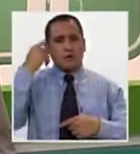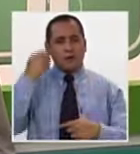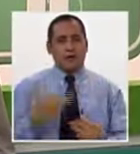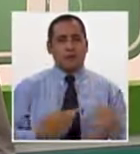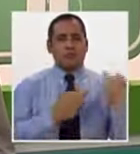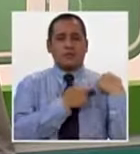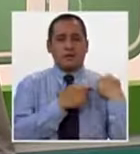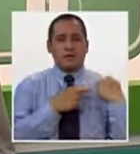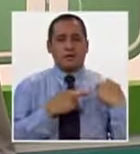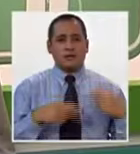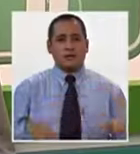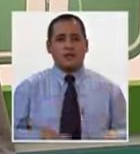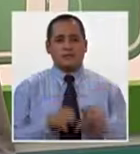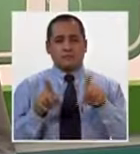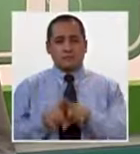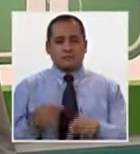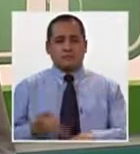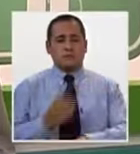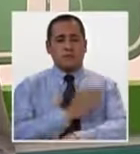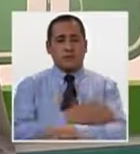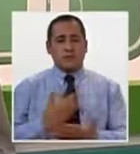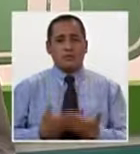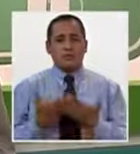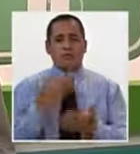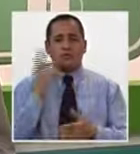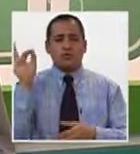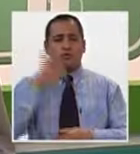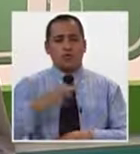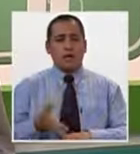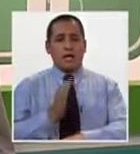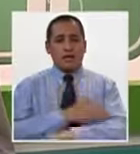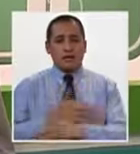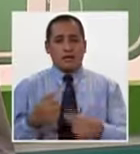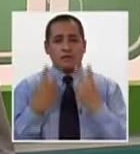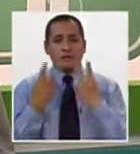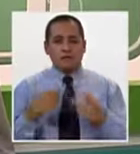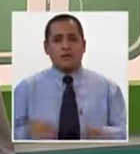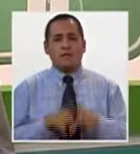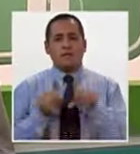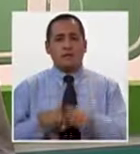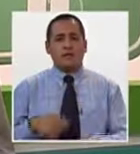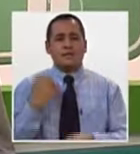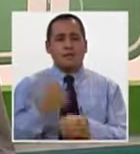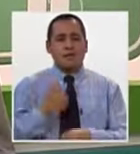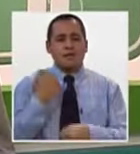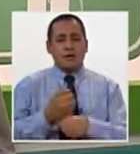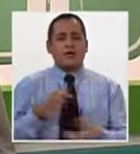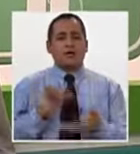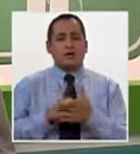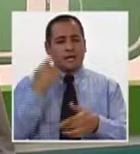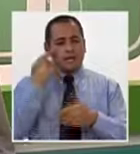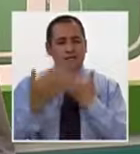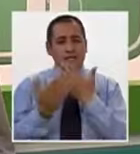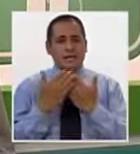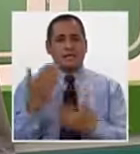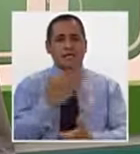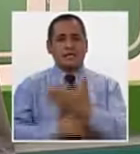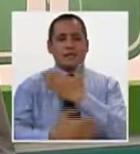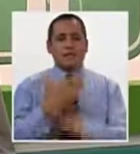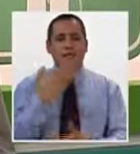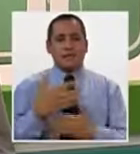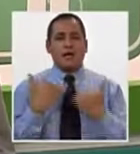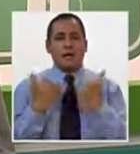responsabilidad, desde mi punto de vista nunca antes vista, está en tareas que aproximan a la